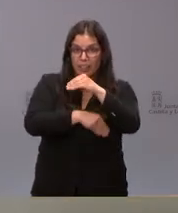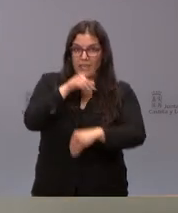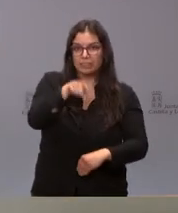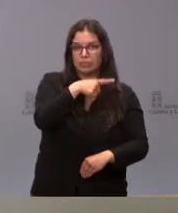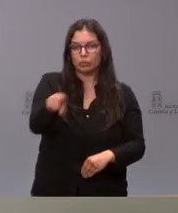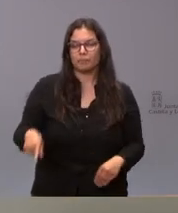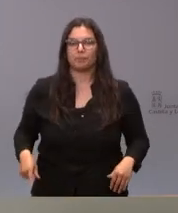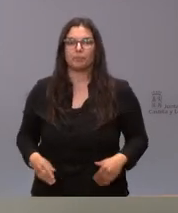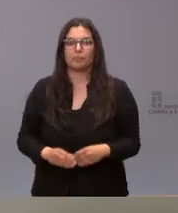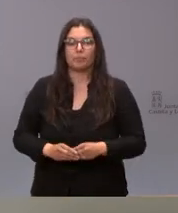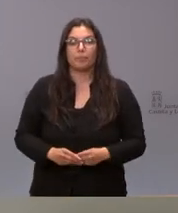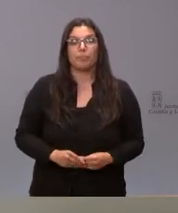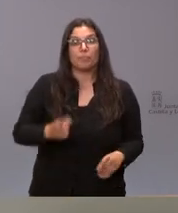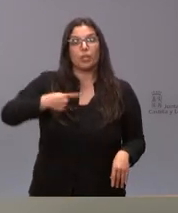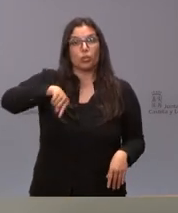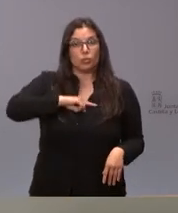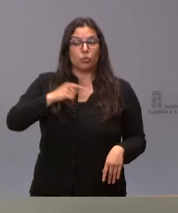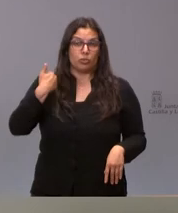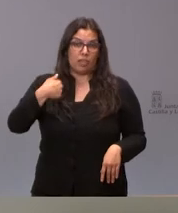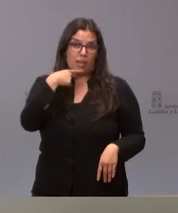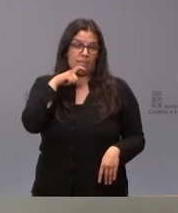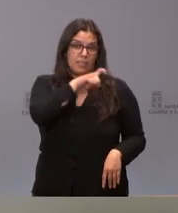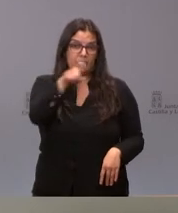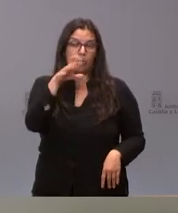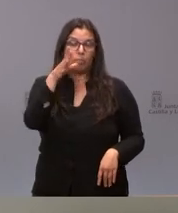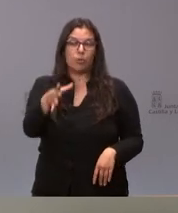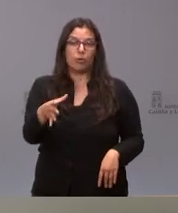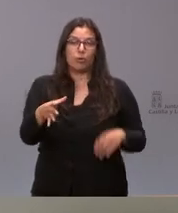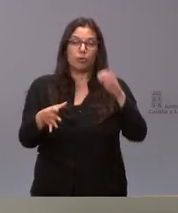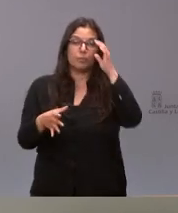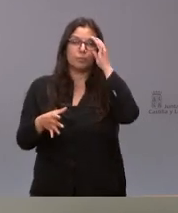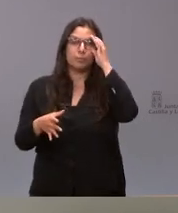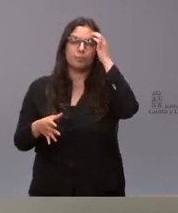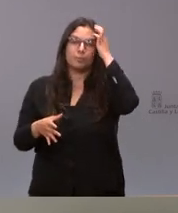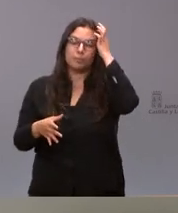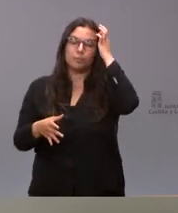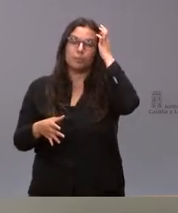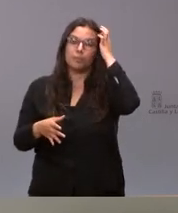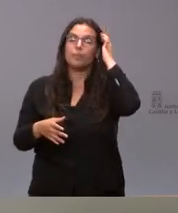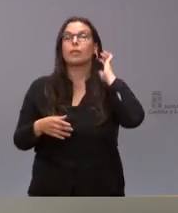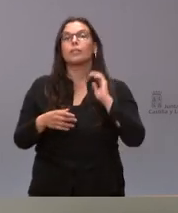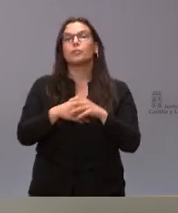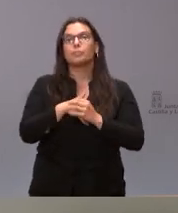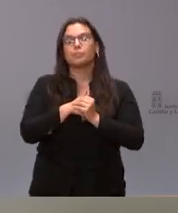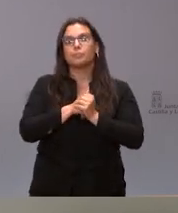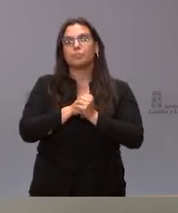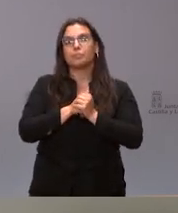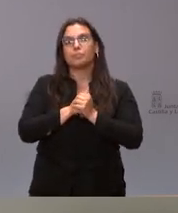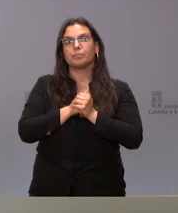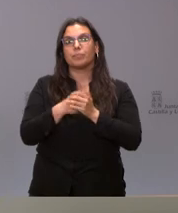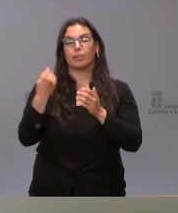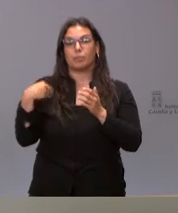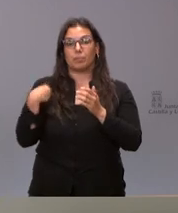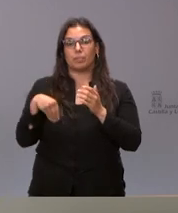nosotros en cierto modo lo hemos anunciado porque lo que hemos nosotros anunciado es una rebaja del tipo de